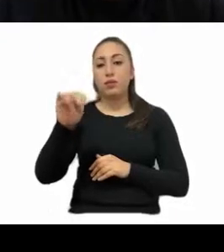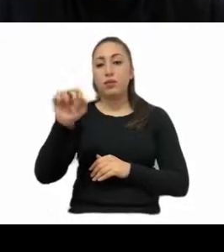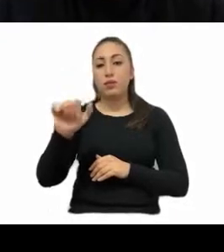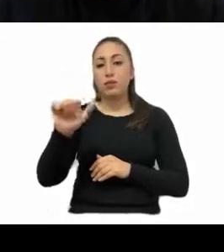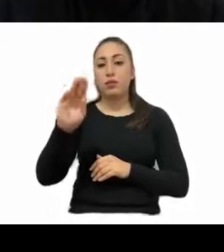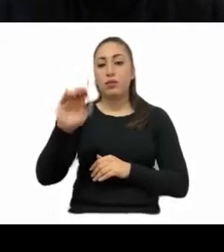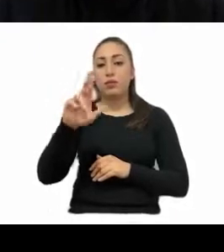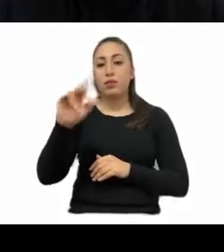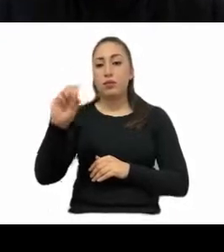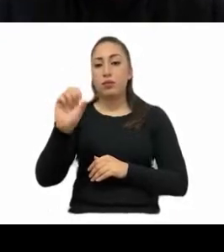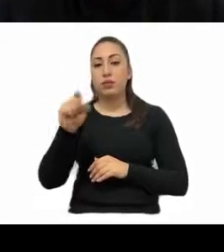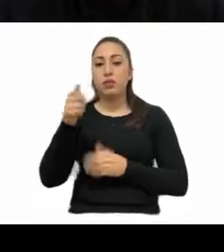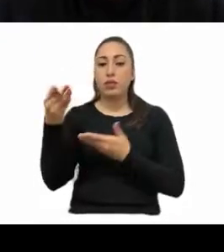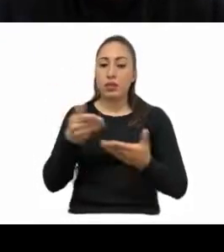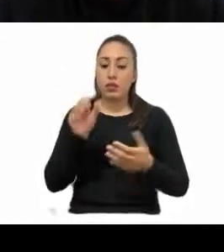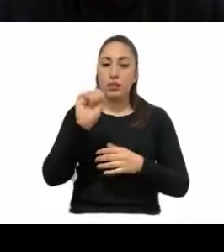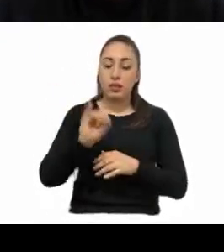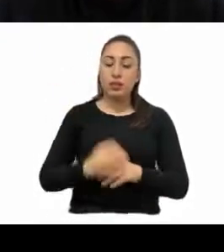Presente Sánchez Barrios.